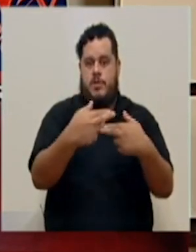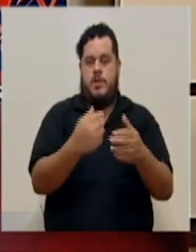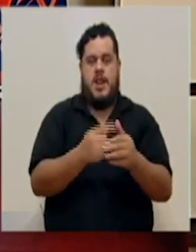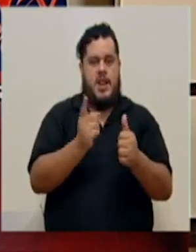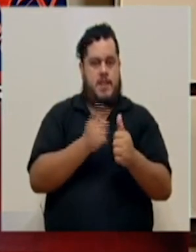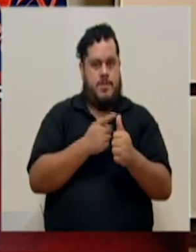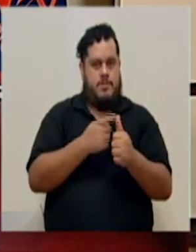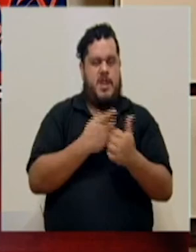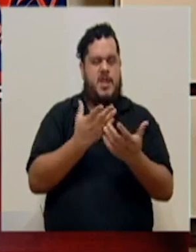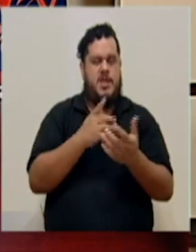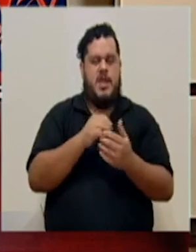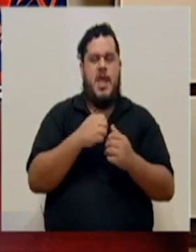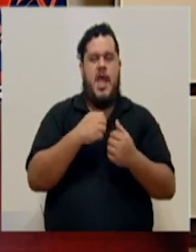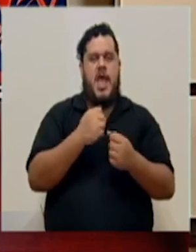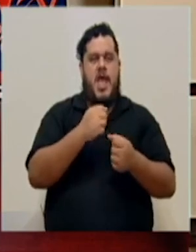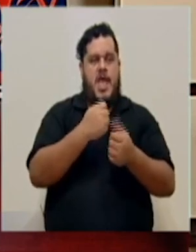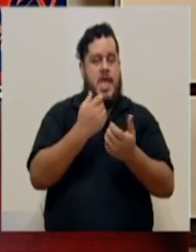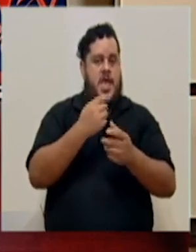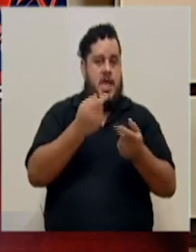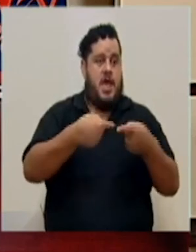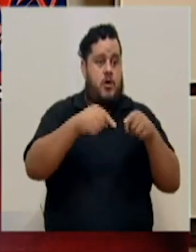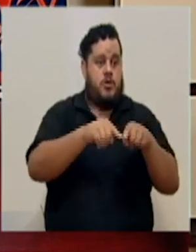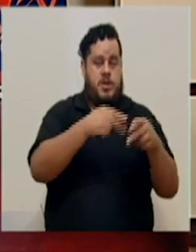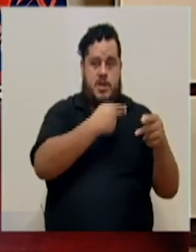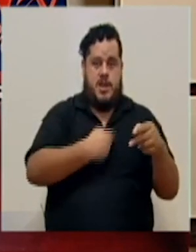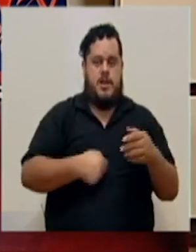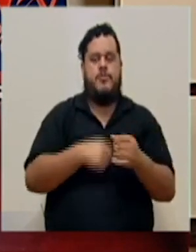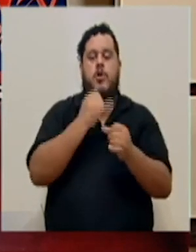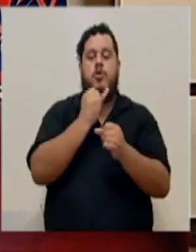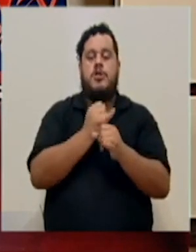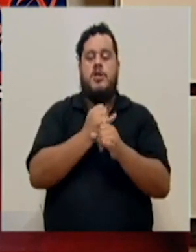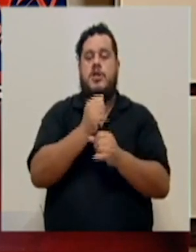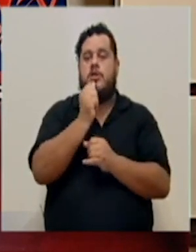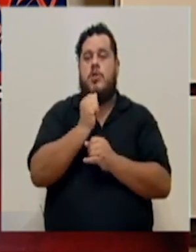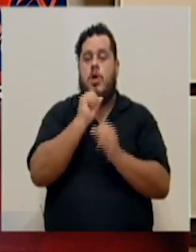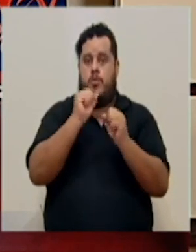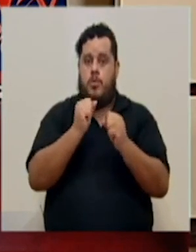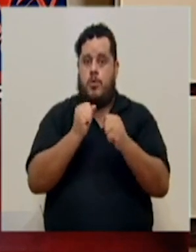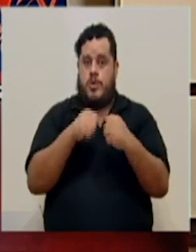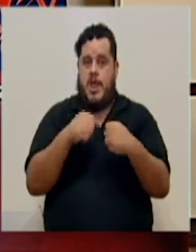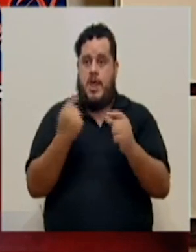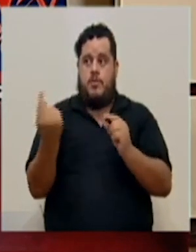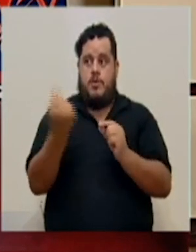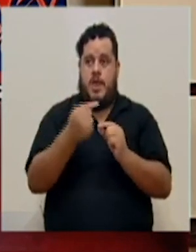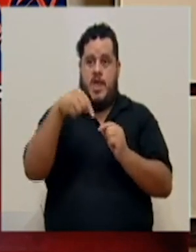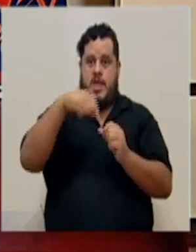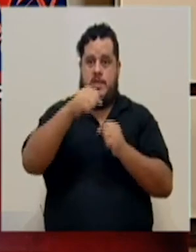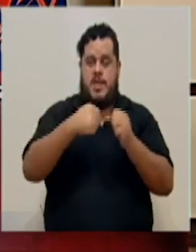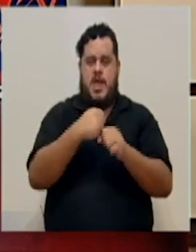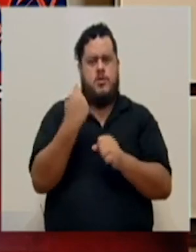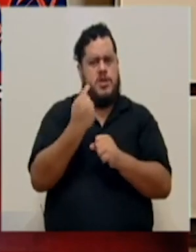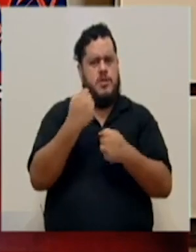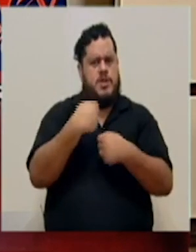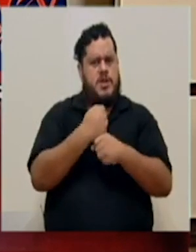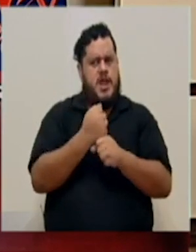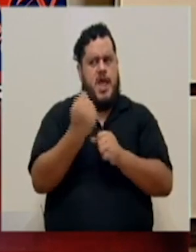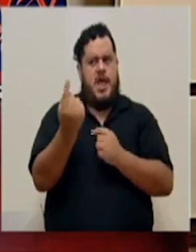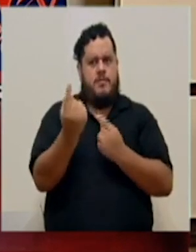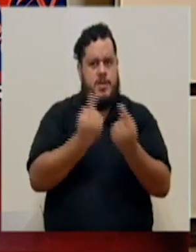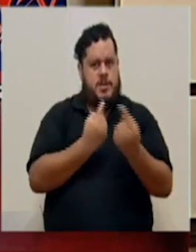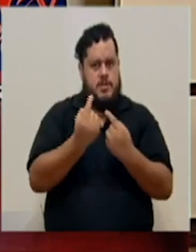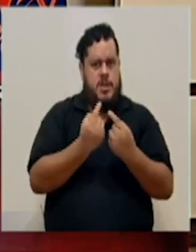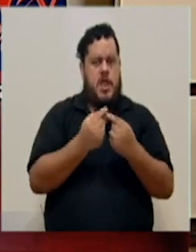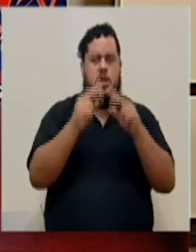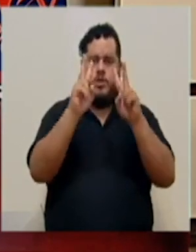realiza Acontecer Herediano. Los institutos privados podrán volver presencialmente este año. Siempre se realizarán presencialmente los